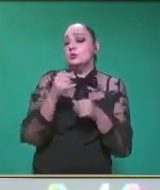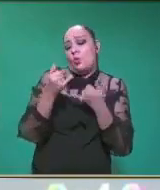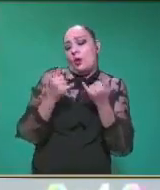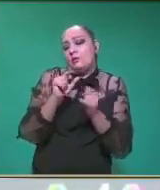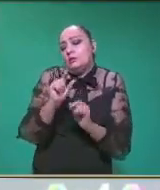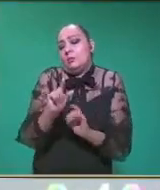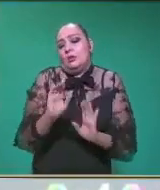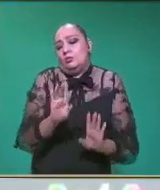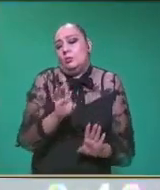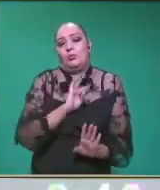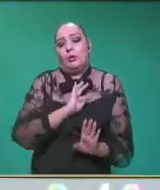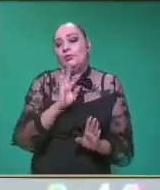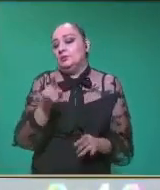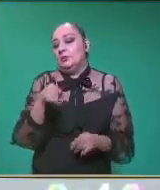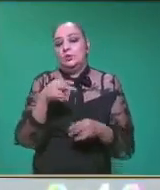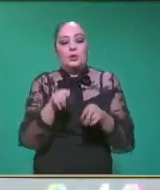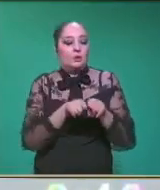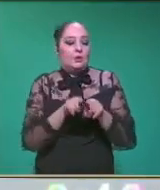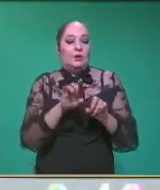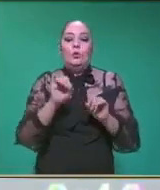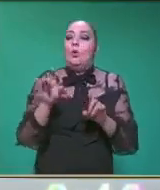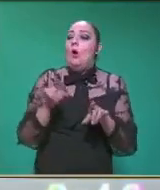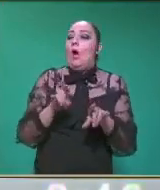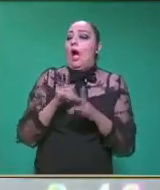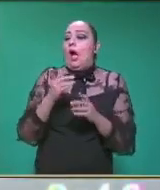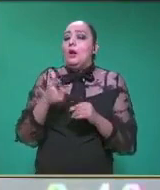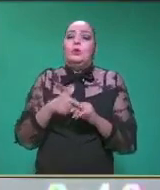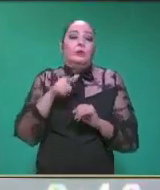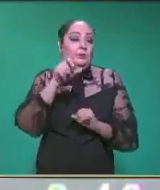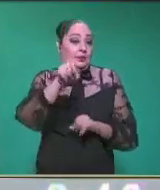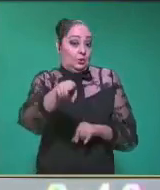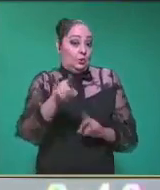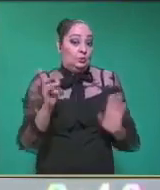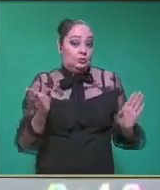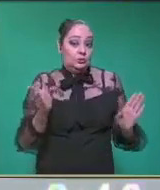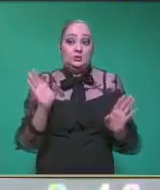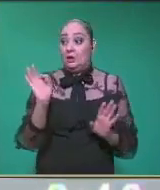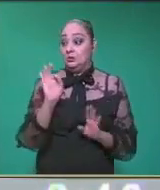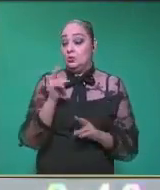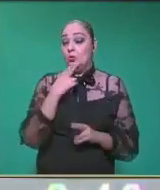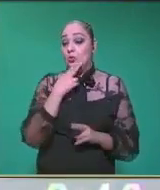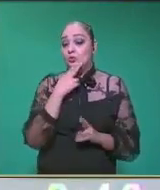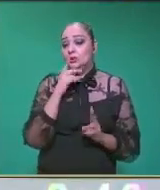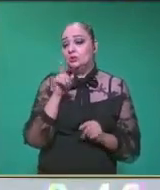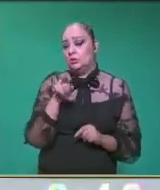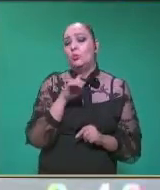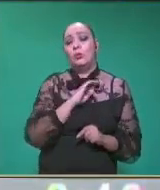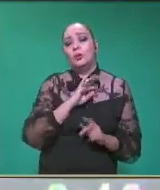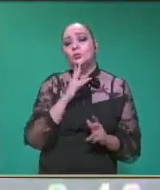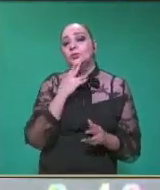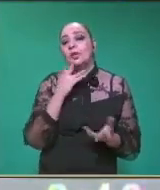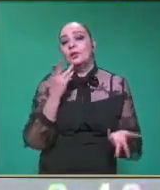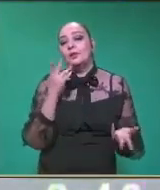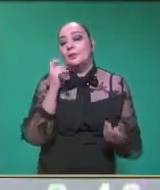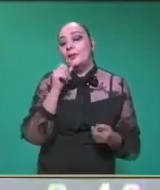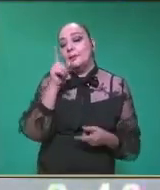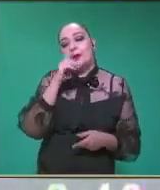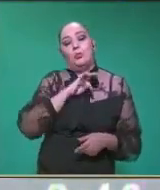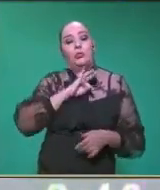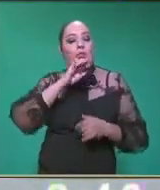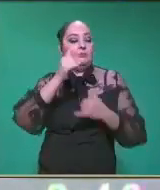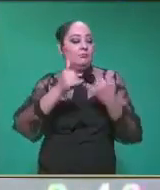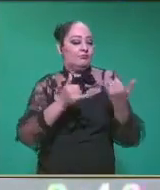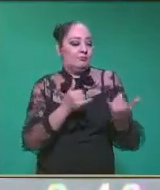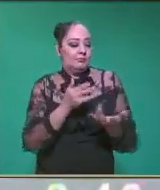de tus hermanos o hermanas o inclusive tuyos, que ya no uses quizás o que sigas usando, con el fin de jugar y